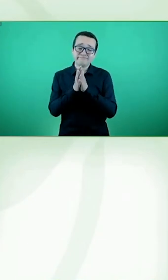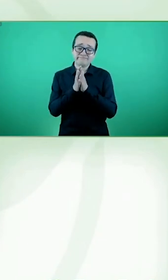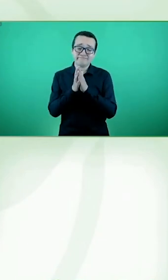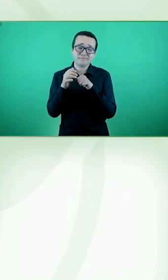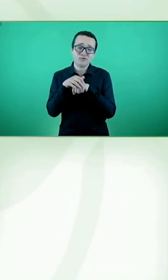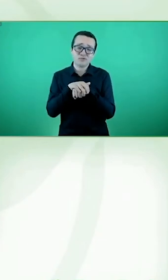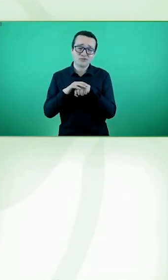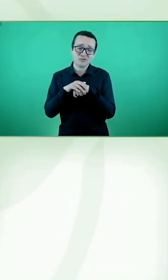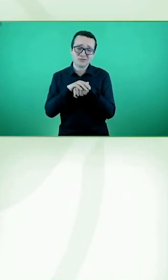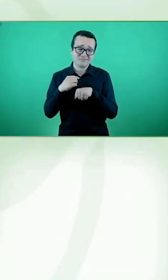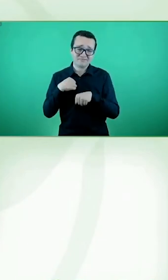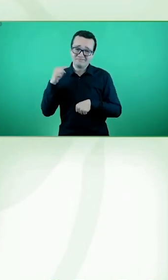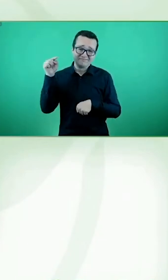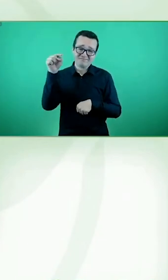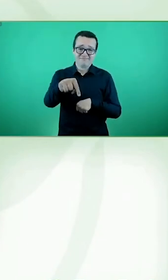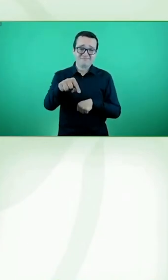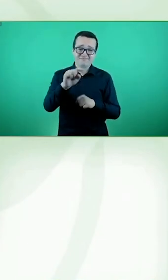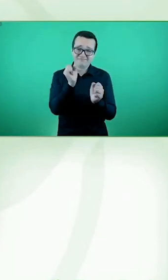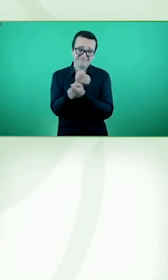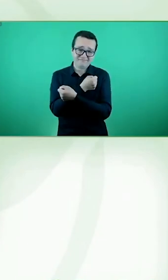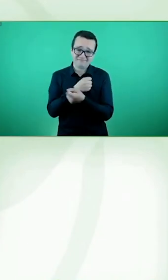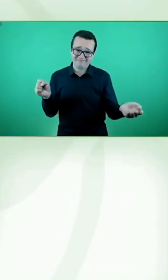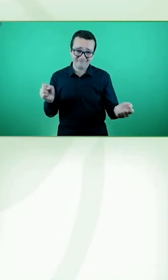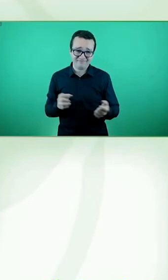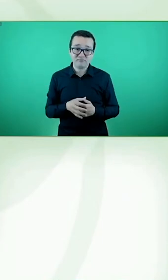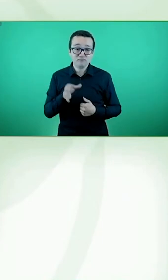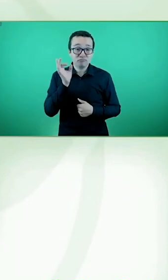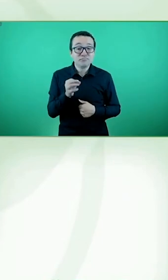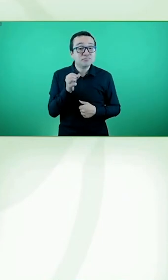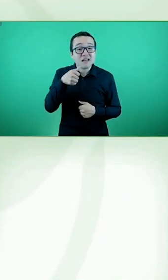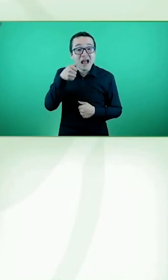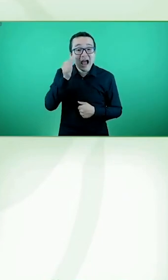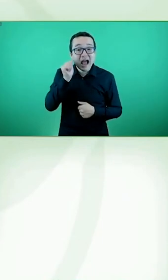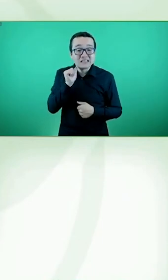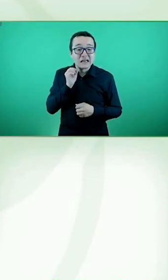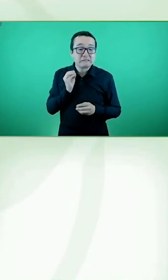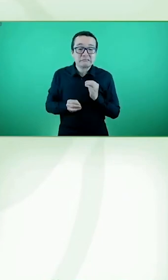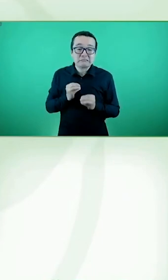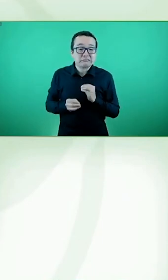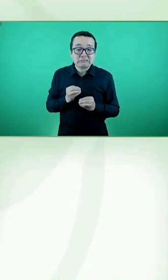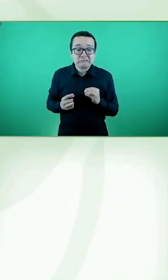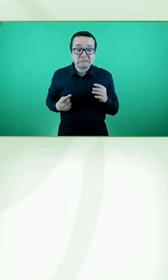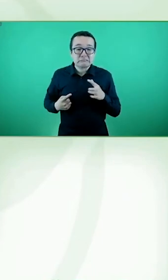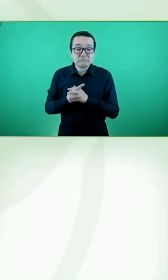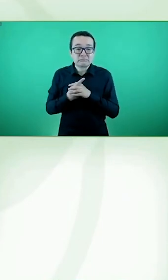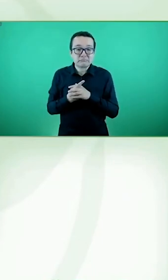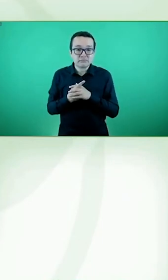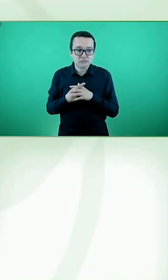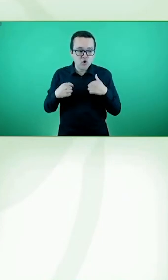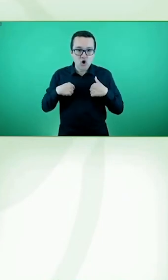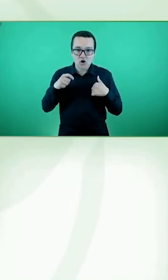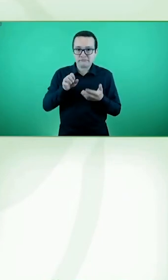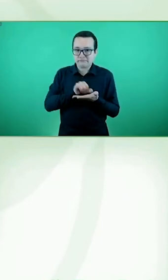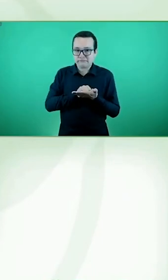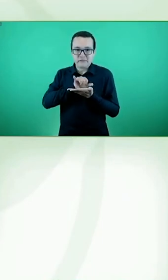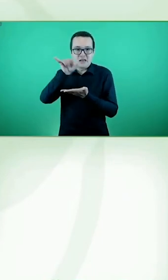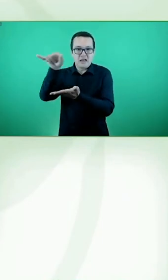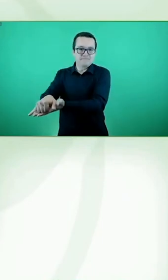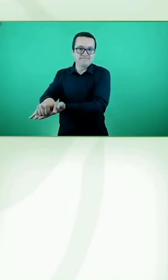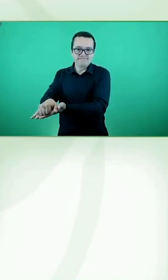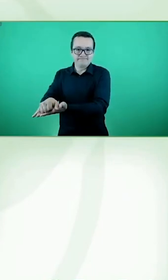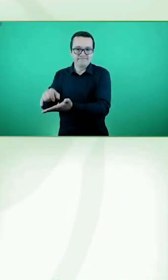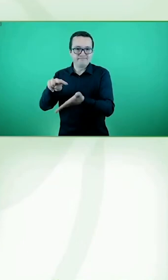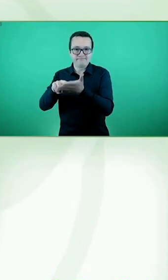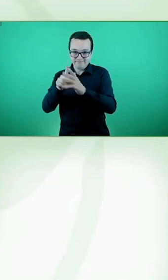en el día de hoy. Justo ayer me surgió un problema de agenda, tengo que salir ahora de viaje y no he podido desplazarme hasta Viena como